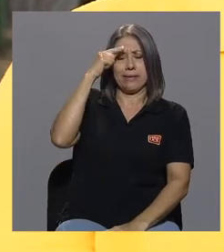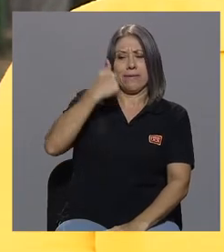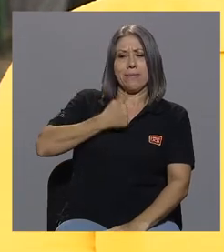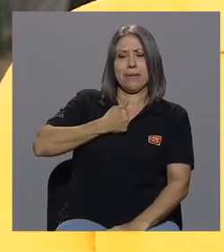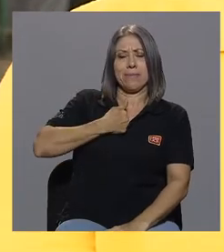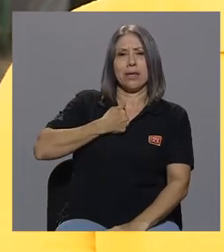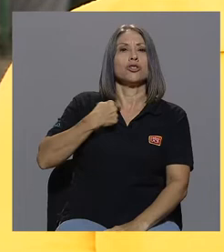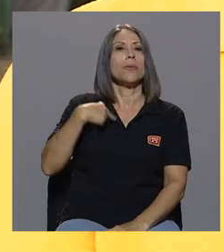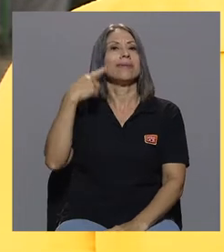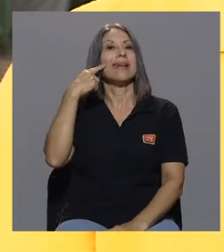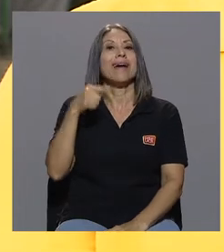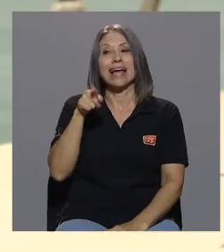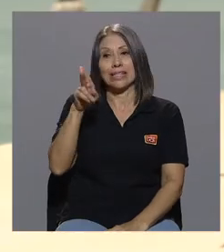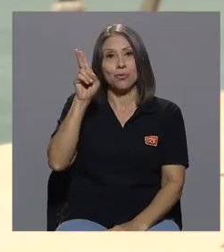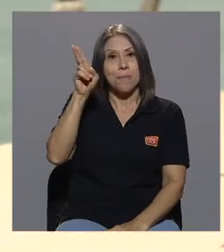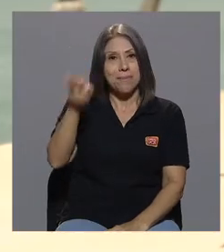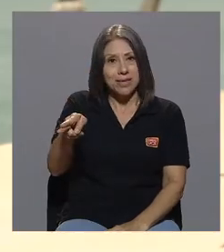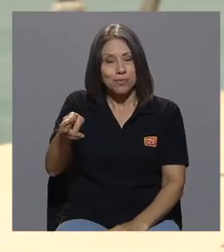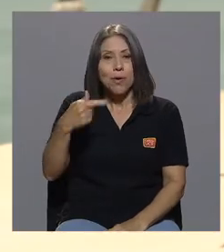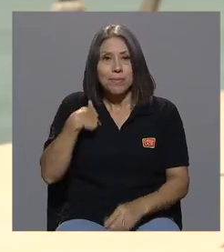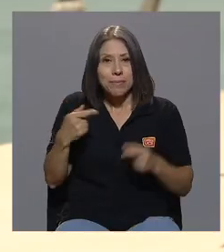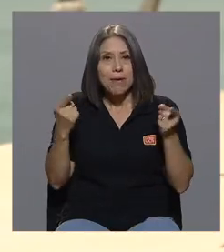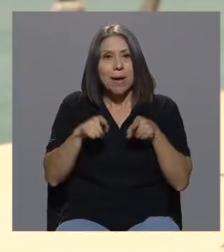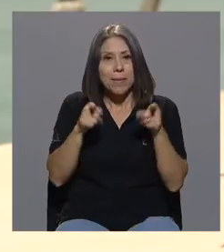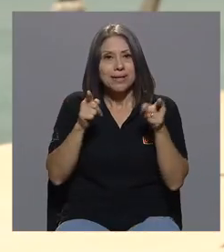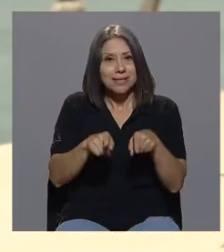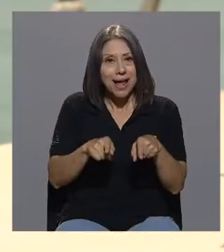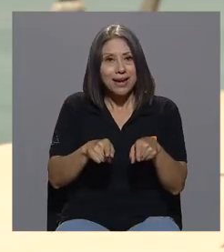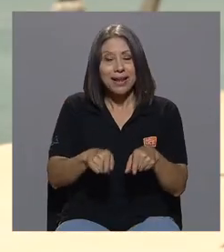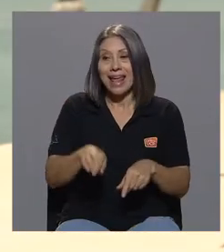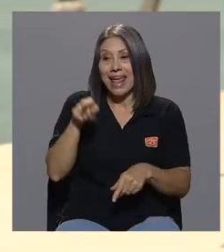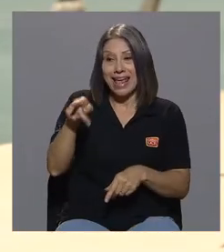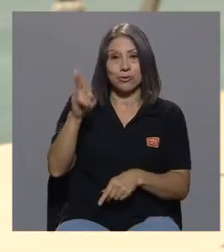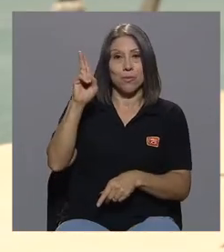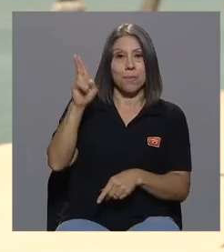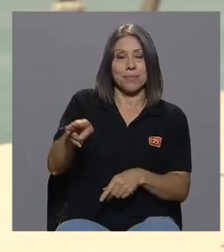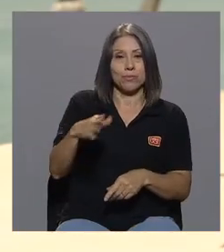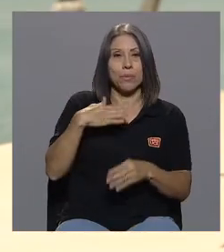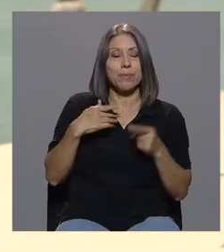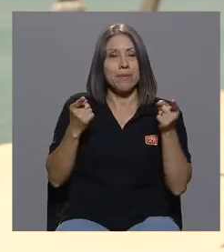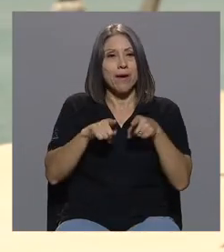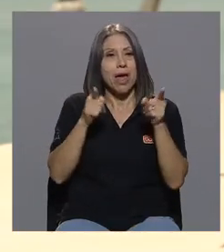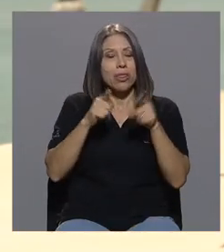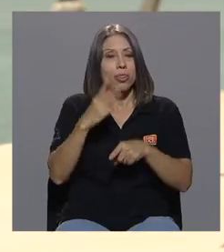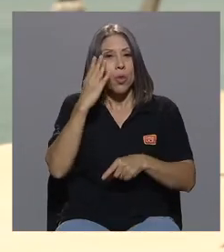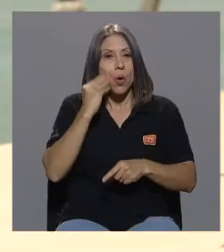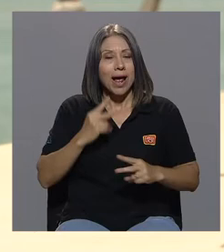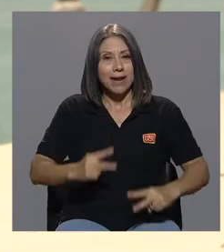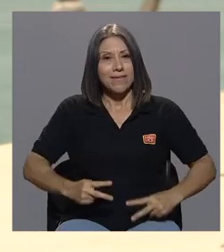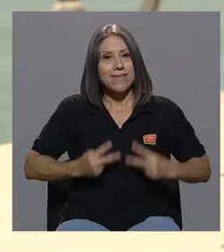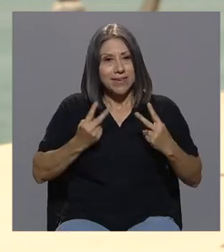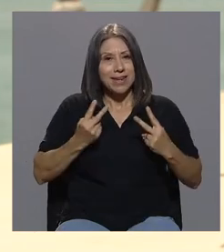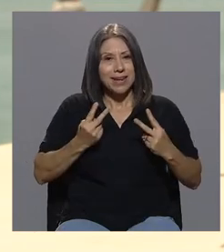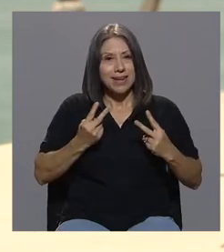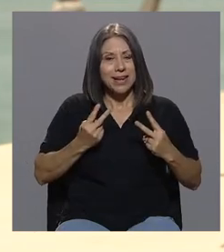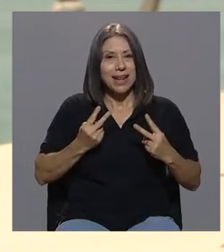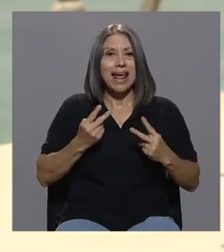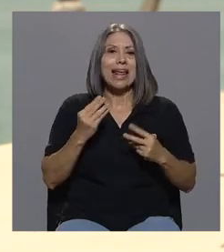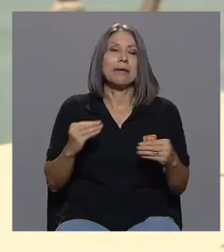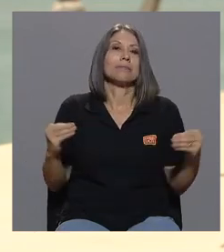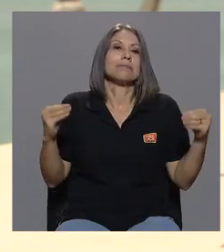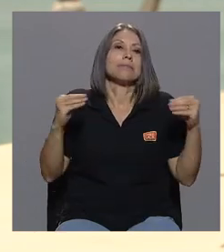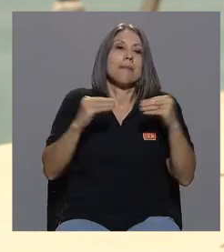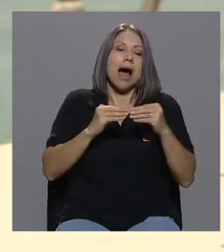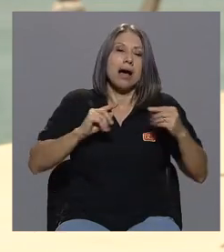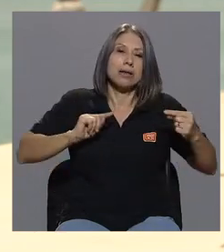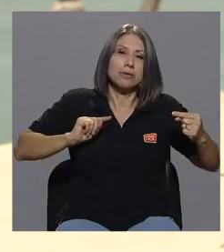a mí me va a tocar pasar. Esto es lo que a mí me va a tocar vivir. Y era como añadir más dolor y